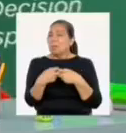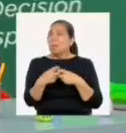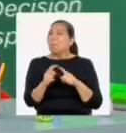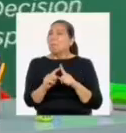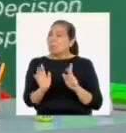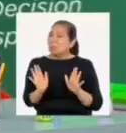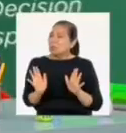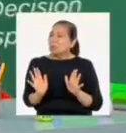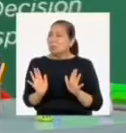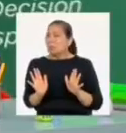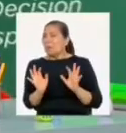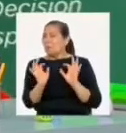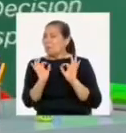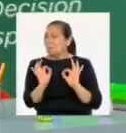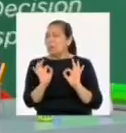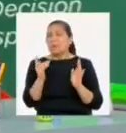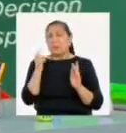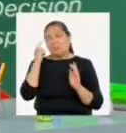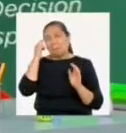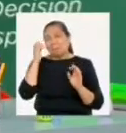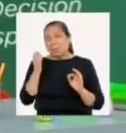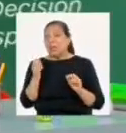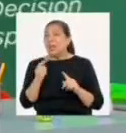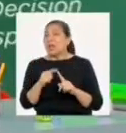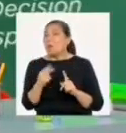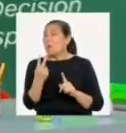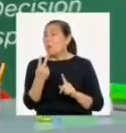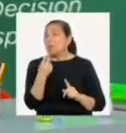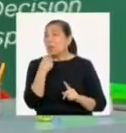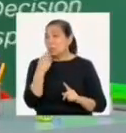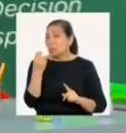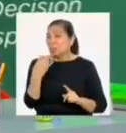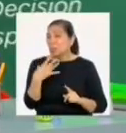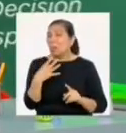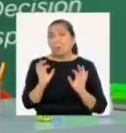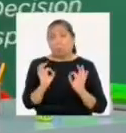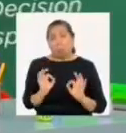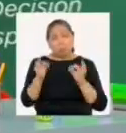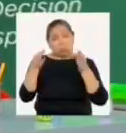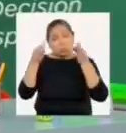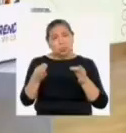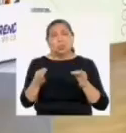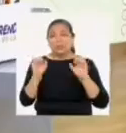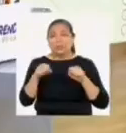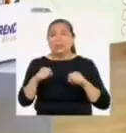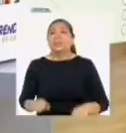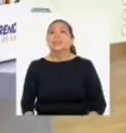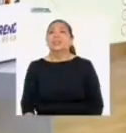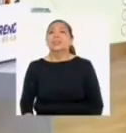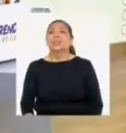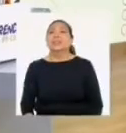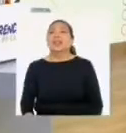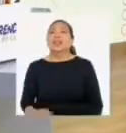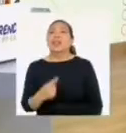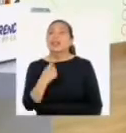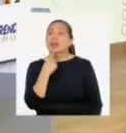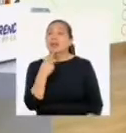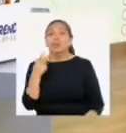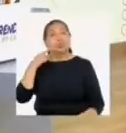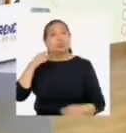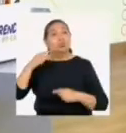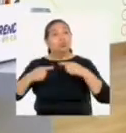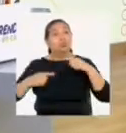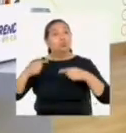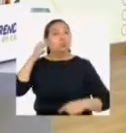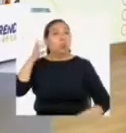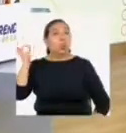Yo les dije que tal vez no sean tan perfectos como creen, pero ellos me dijeron que estaban seguros de que sí. Les comenté del detector